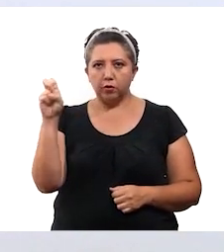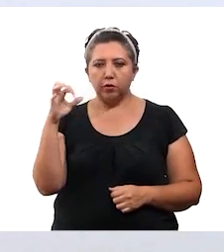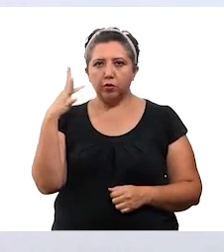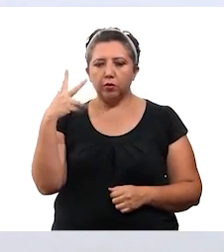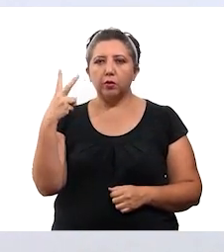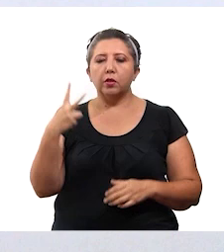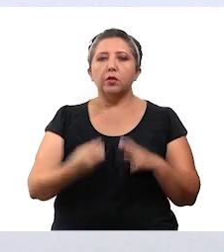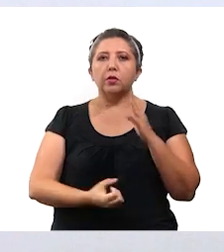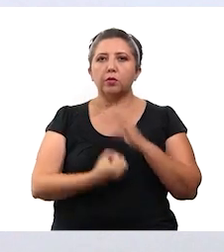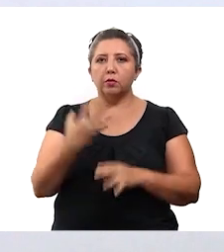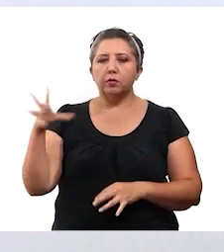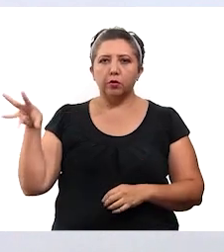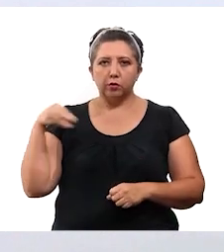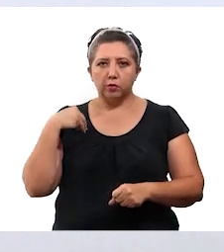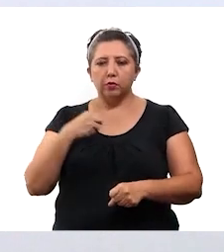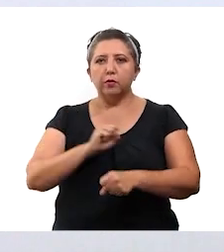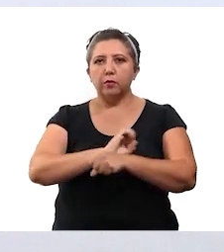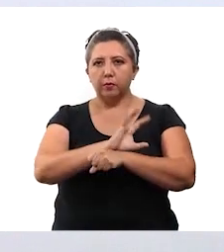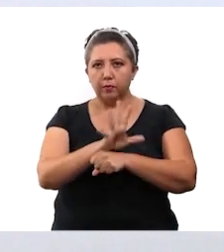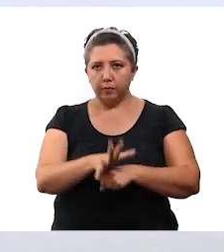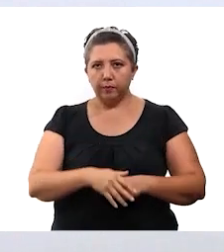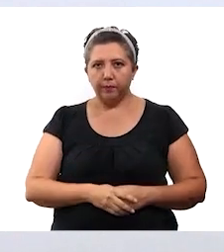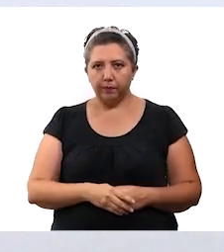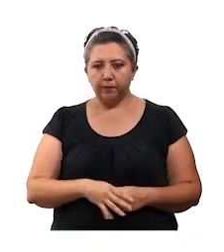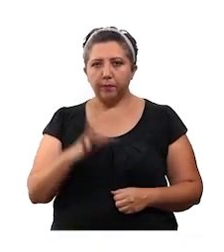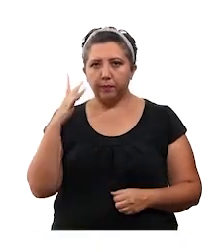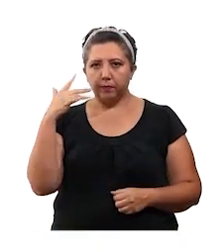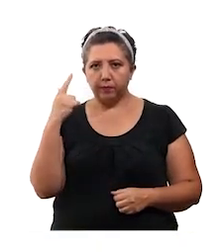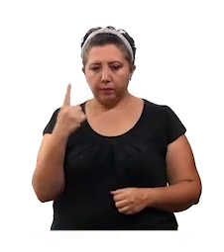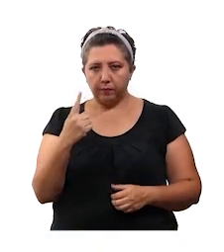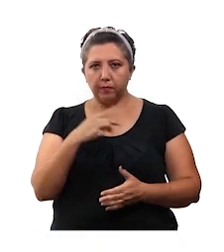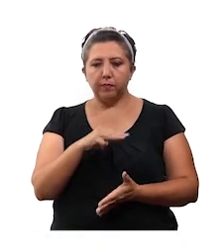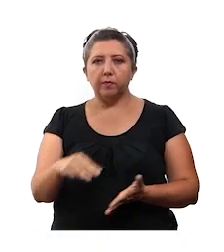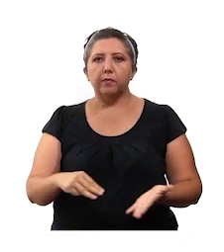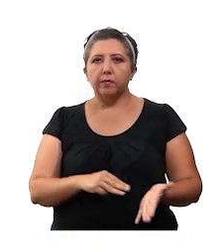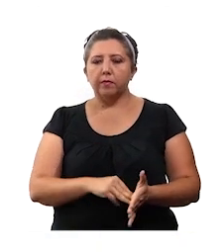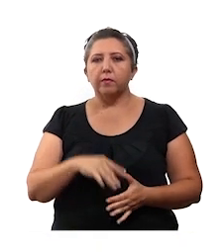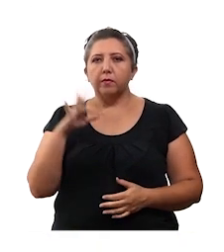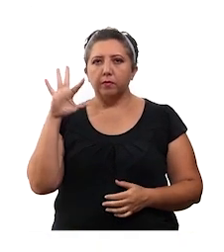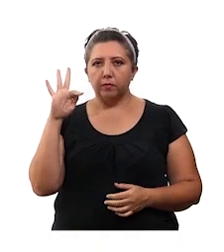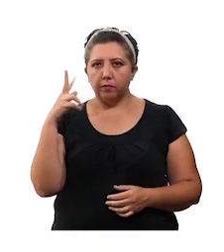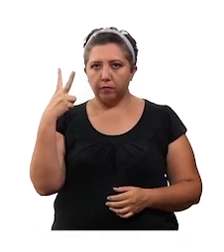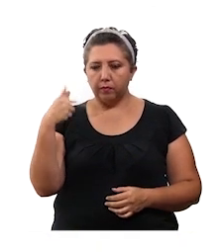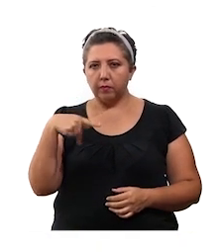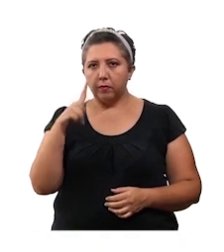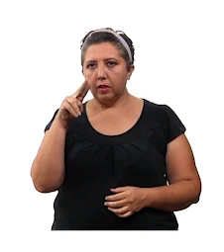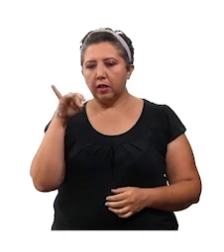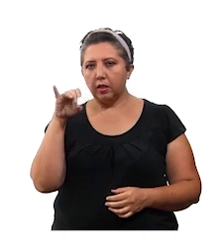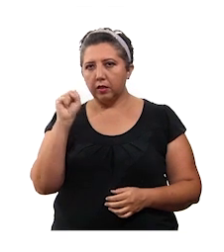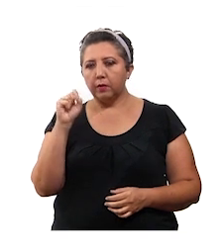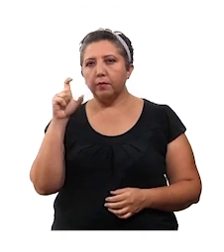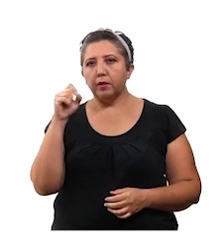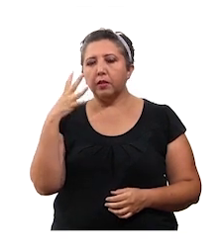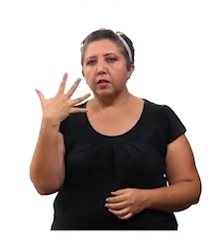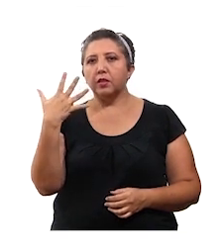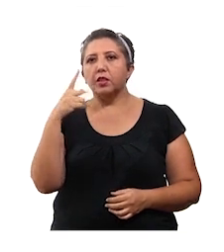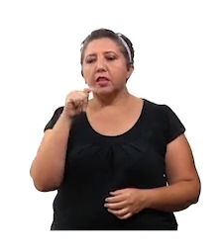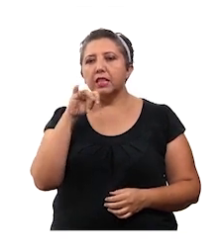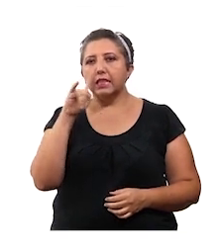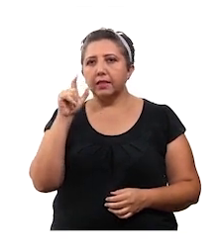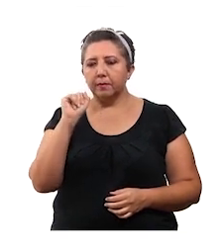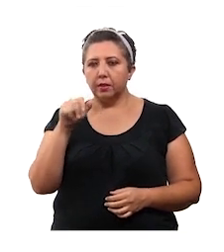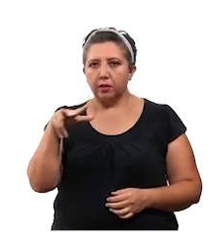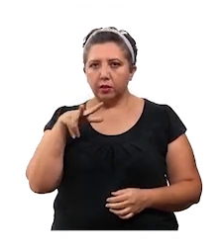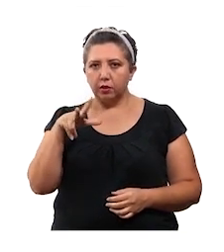252 nuevos contagios de coronavirus. 51 en Mérida, 42 en Canacín, 25 en